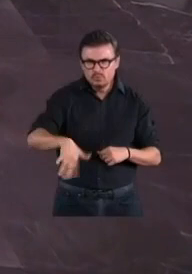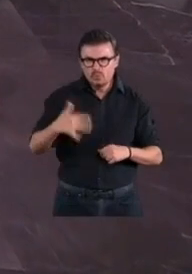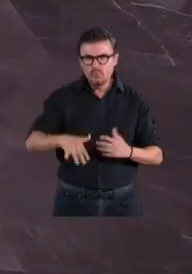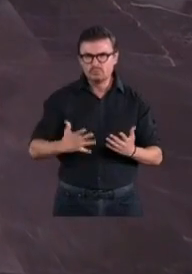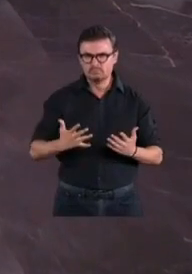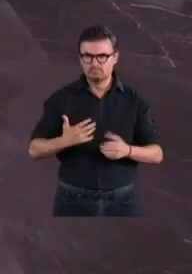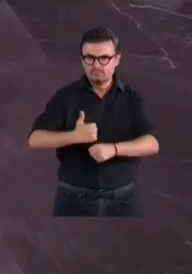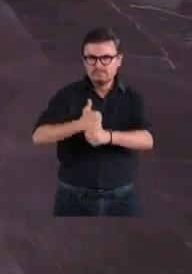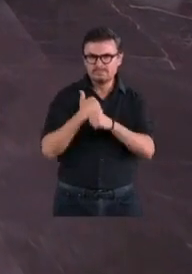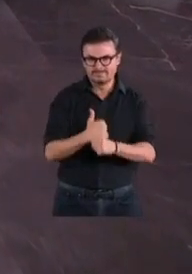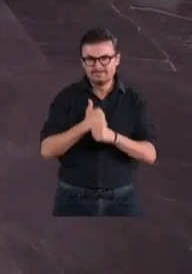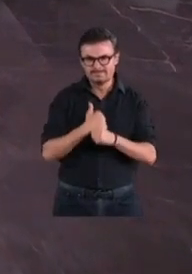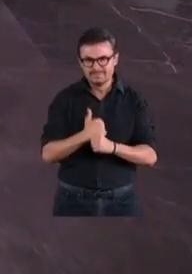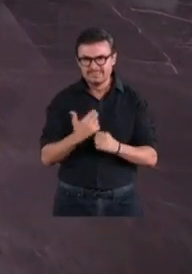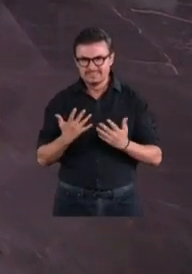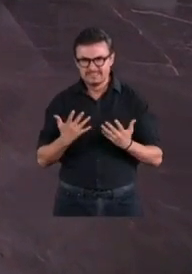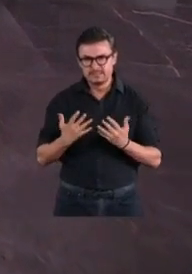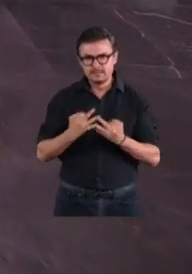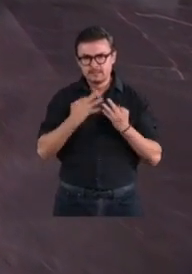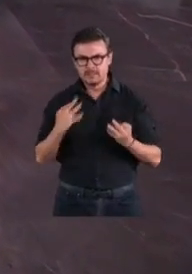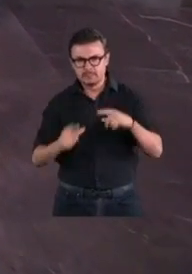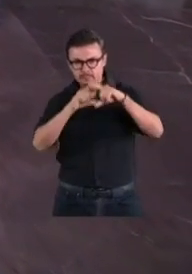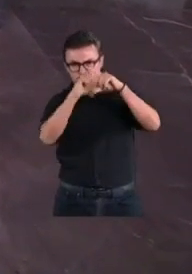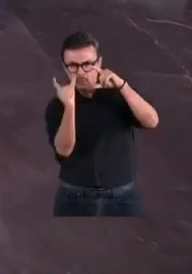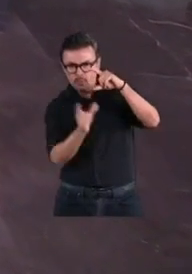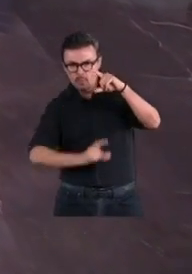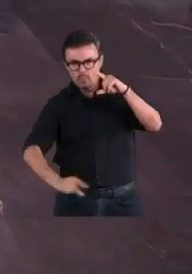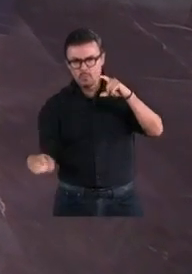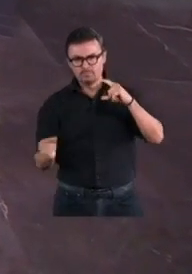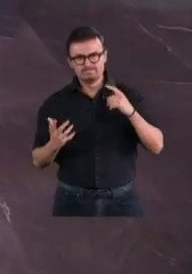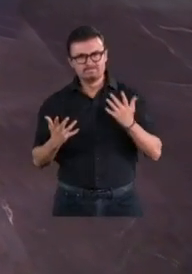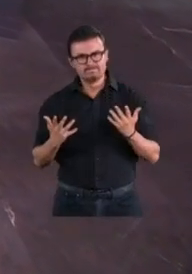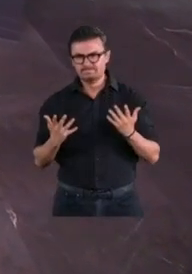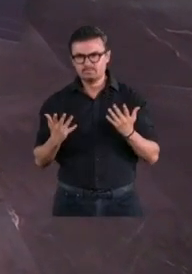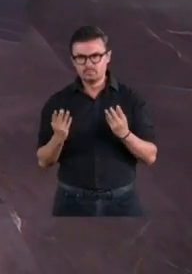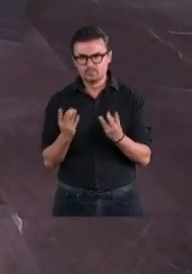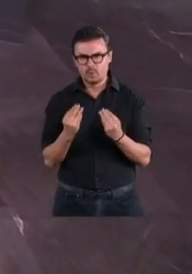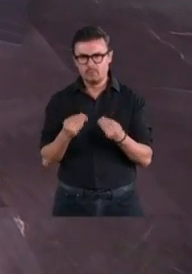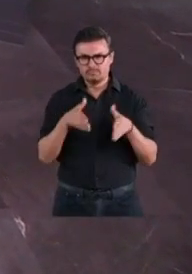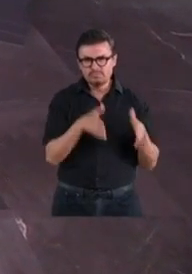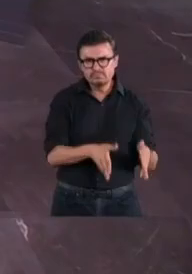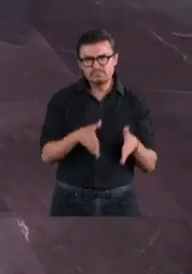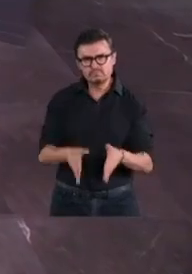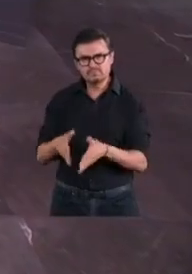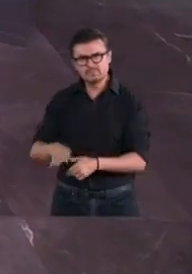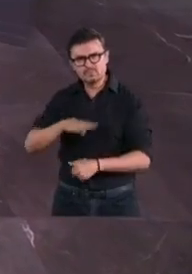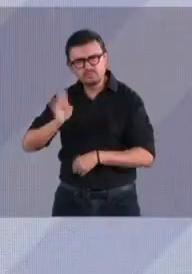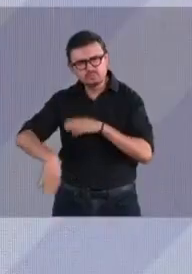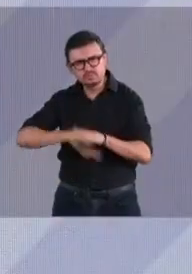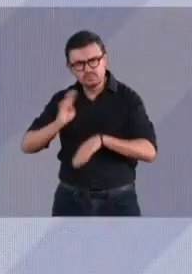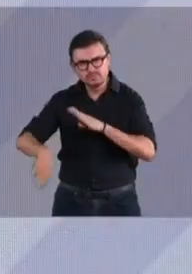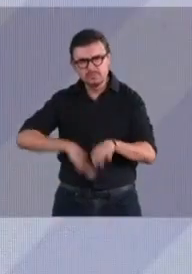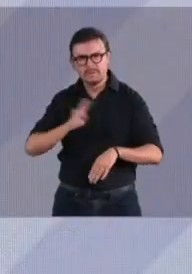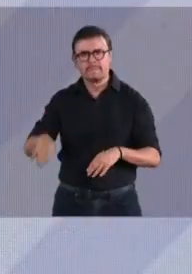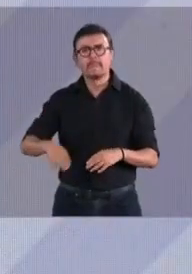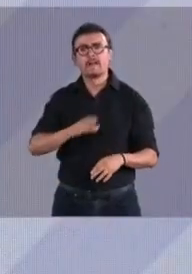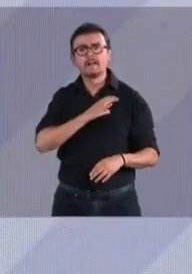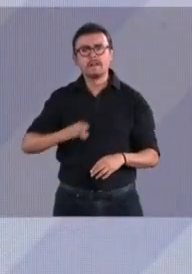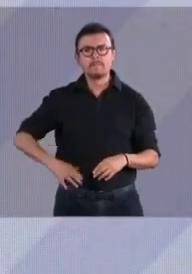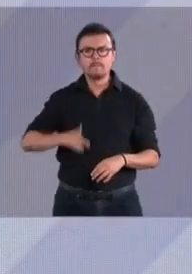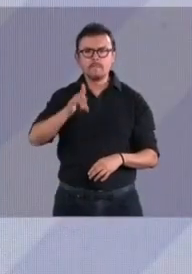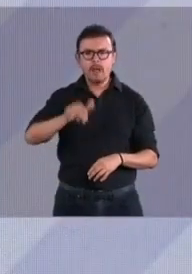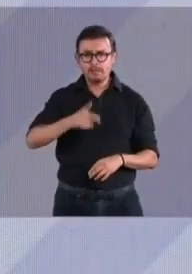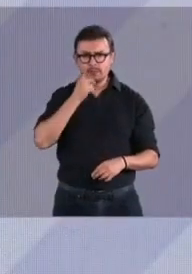nacional y que ha convertido el territorio nacional en una colección de fosas. Dice la candidata del PRI que ya tiene el carácter para enfrentar a los